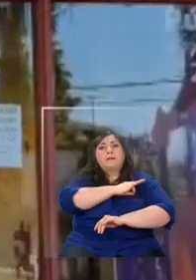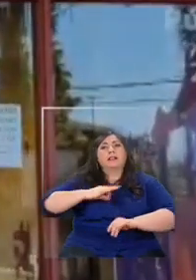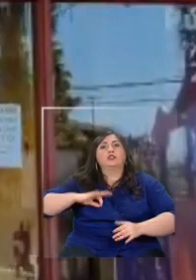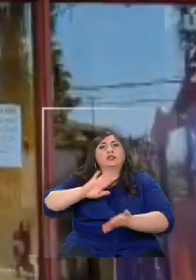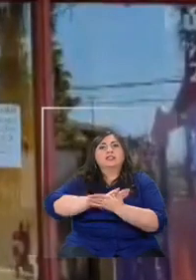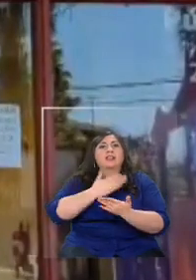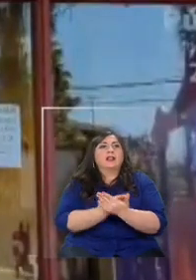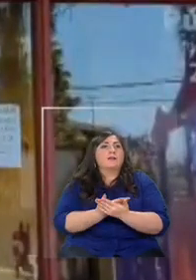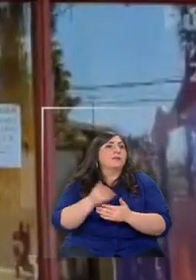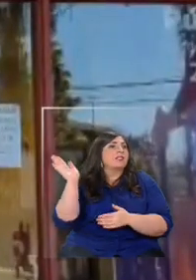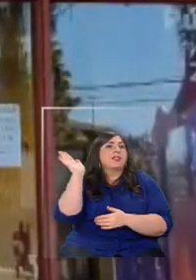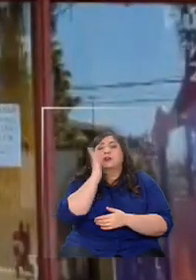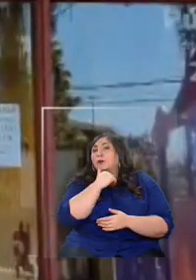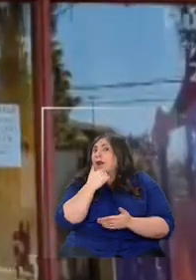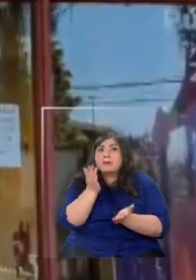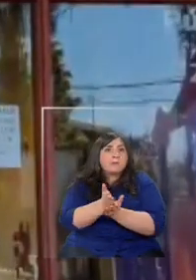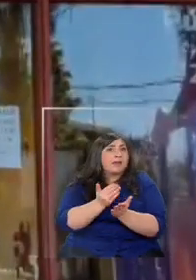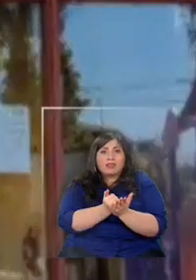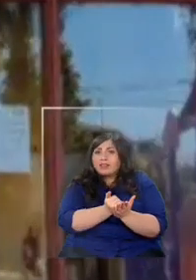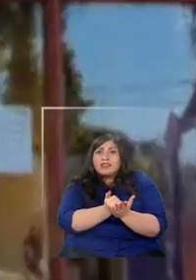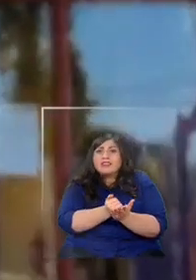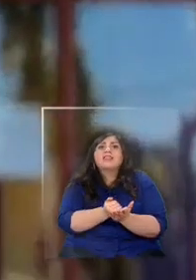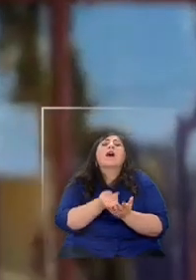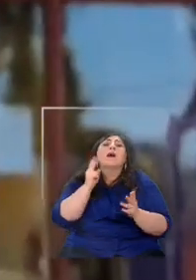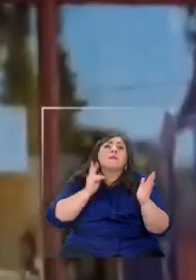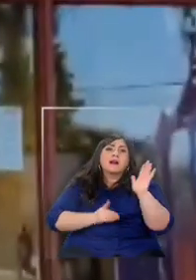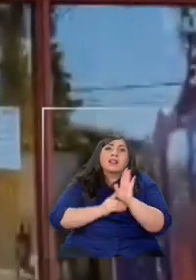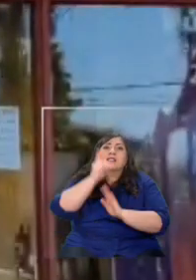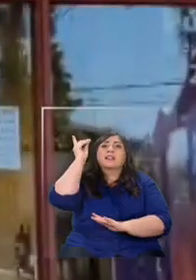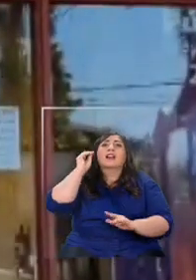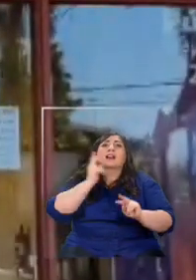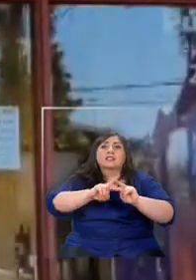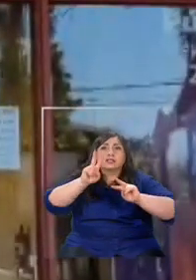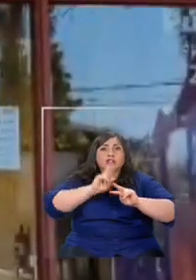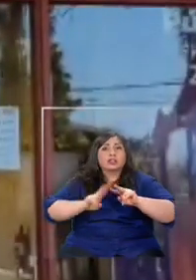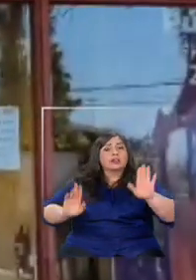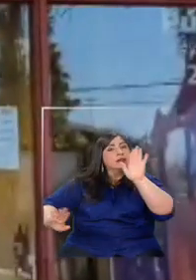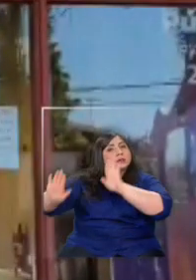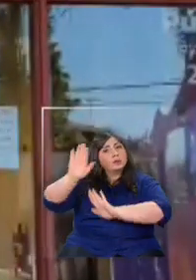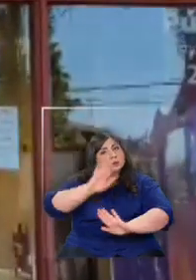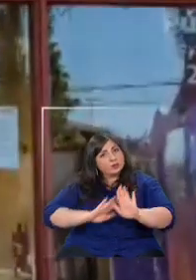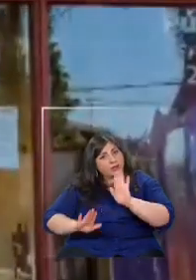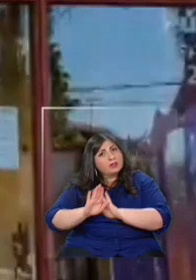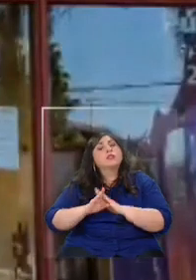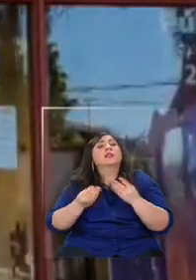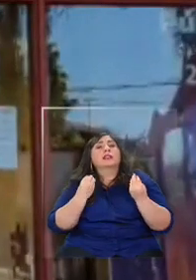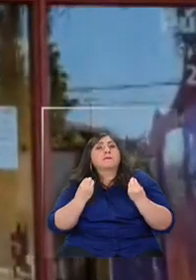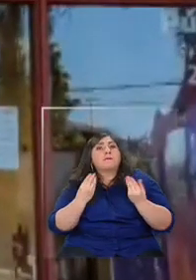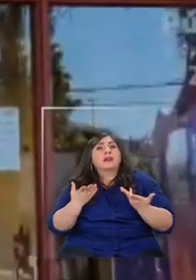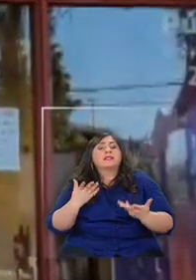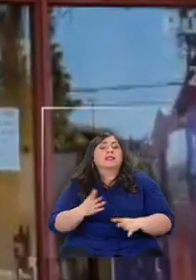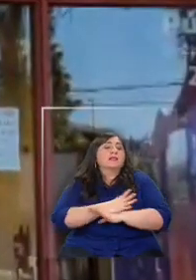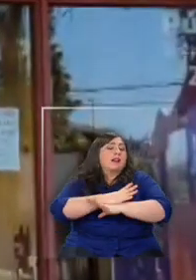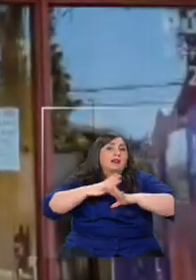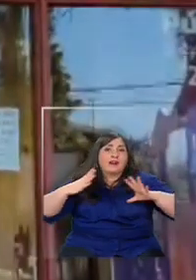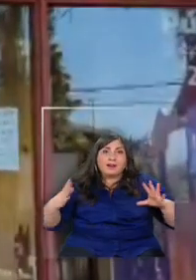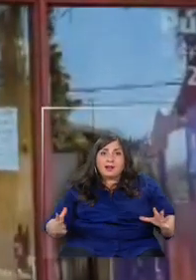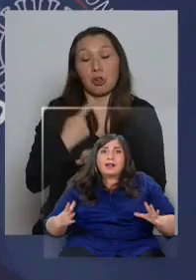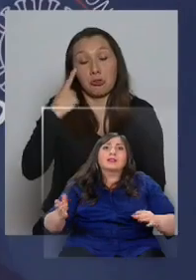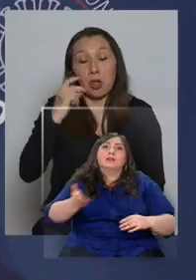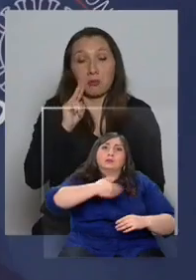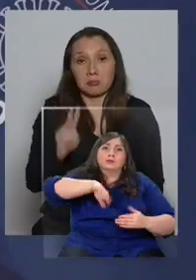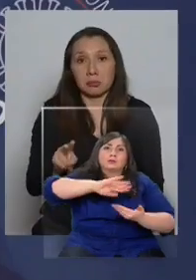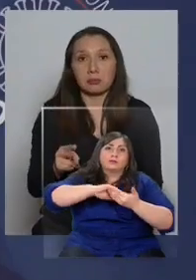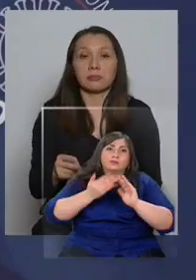medidas respectivas para poder desarrollar las acciones de prevención a lo que significa esta tremenda pandemia en nuestra